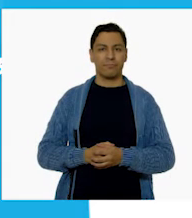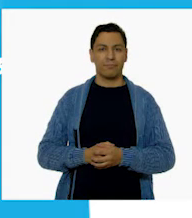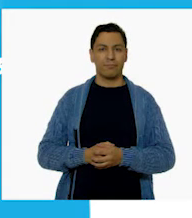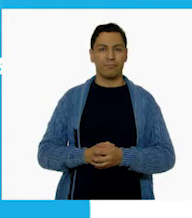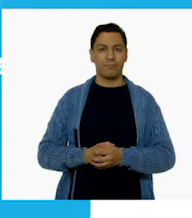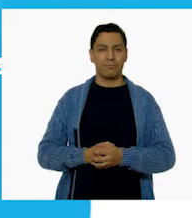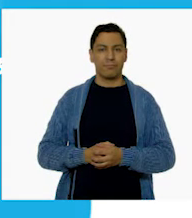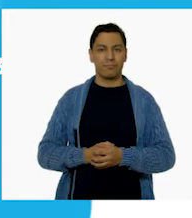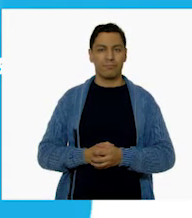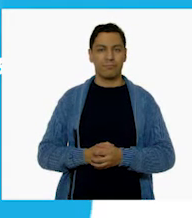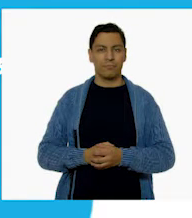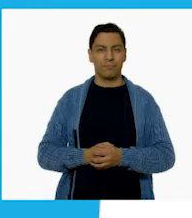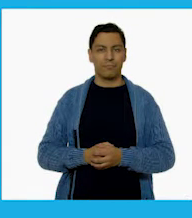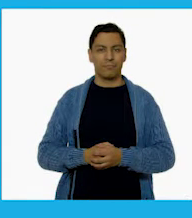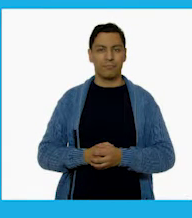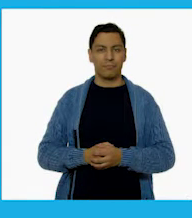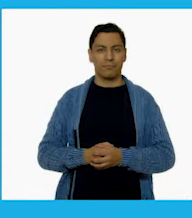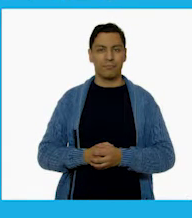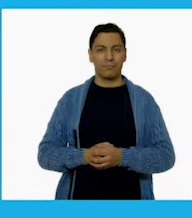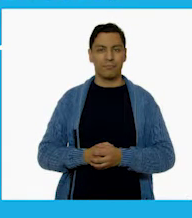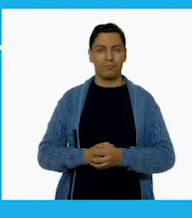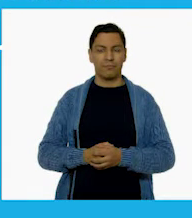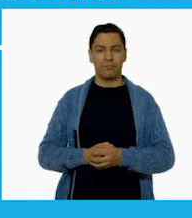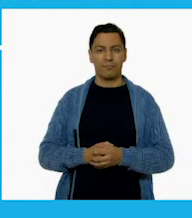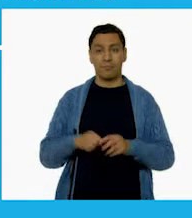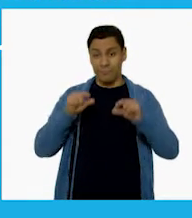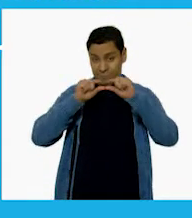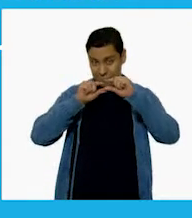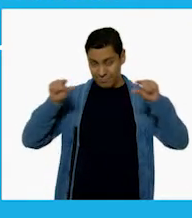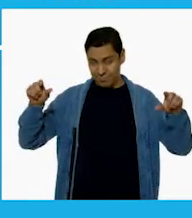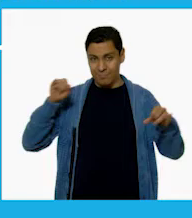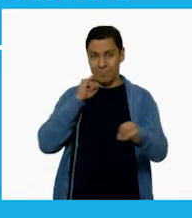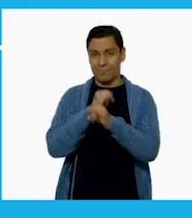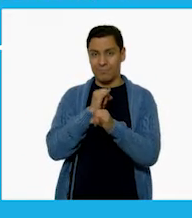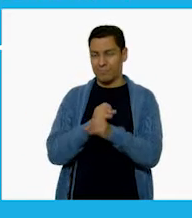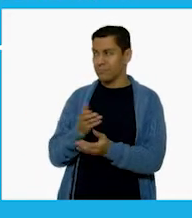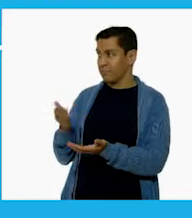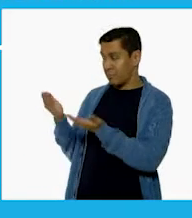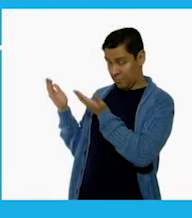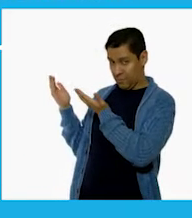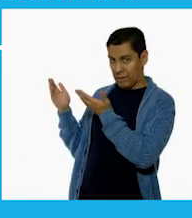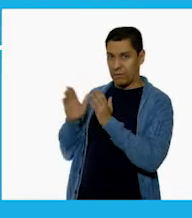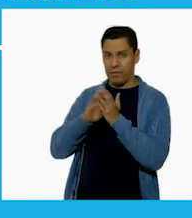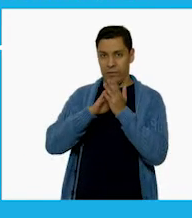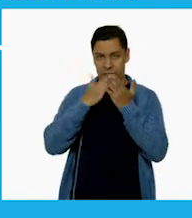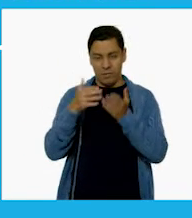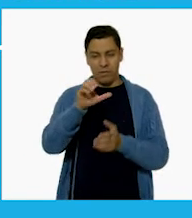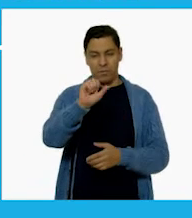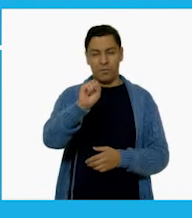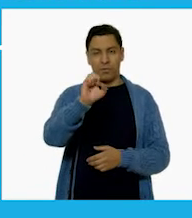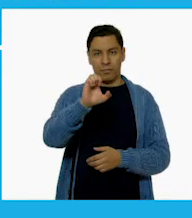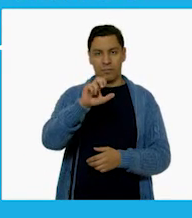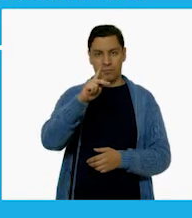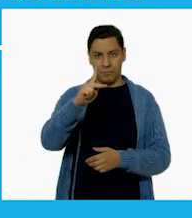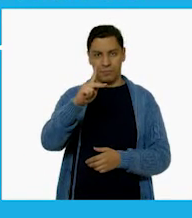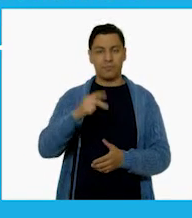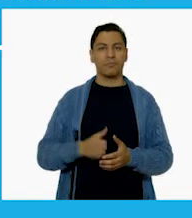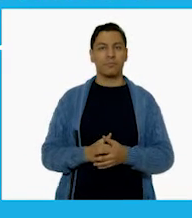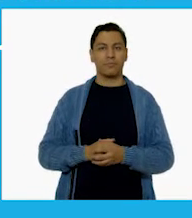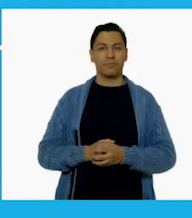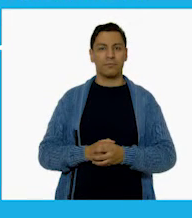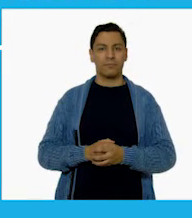-13. 100 líneas. También puedes encontrar los libros de texto en la página conalitech.cep